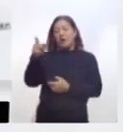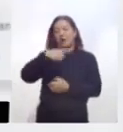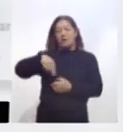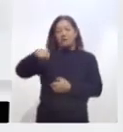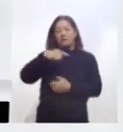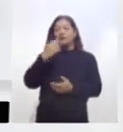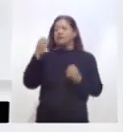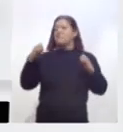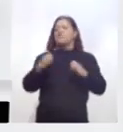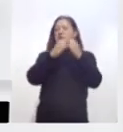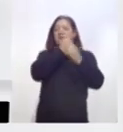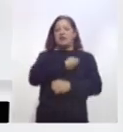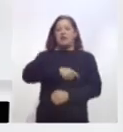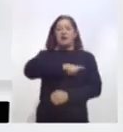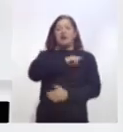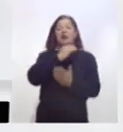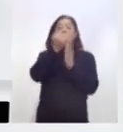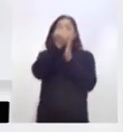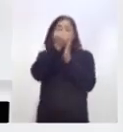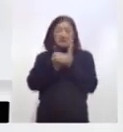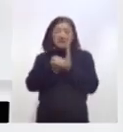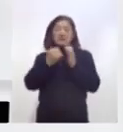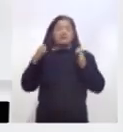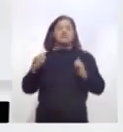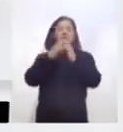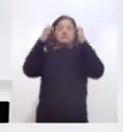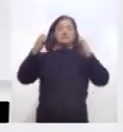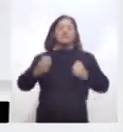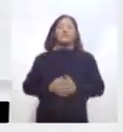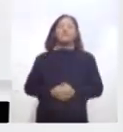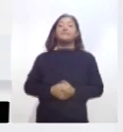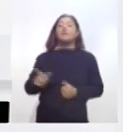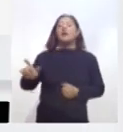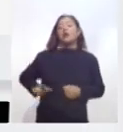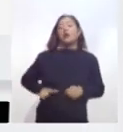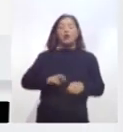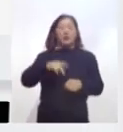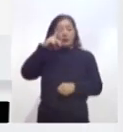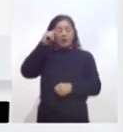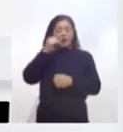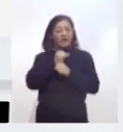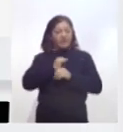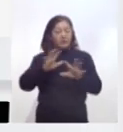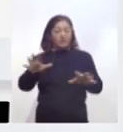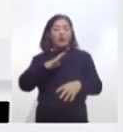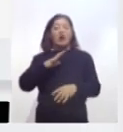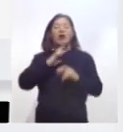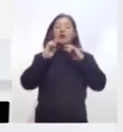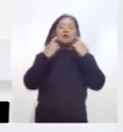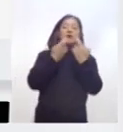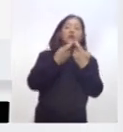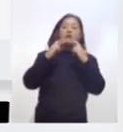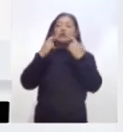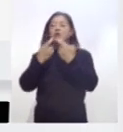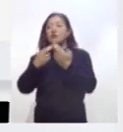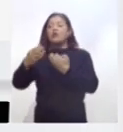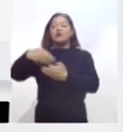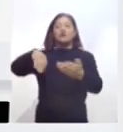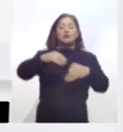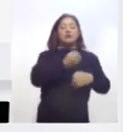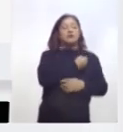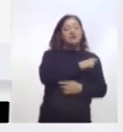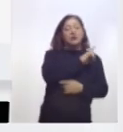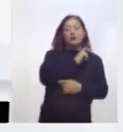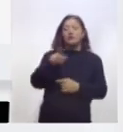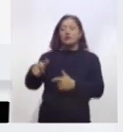de la emergencia sanitaria en la economía local. El gobernador Marco Mena informó, Tuve reuniones temáticas con el Gabinete Estatal de Salud y el de